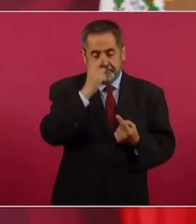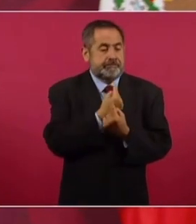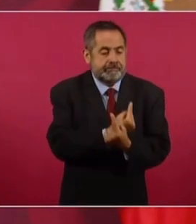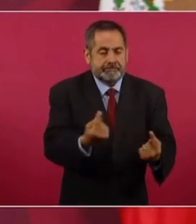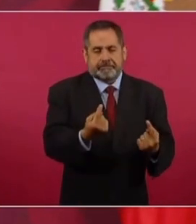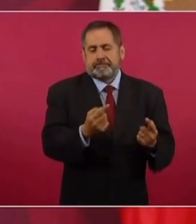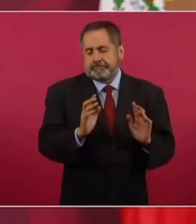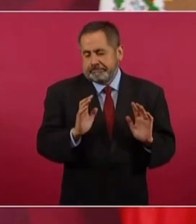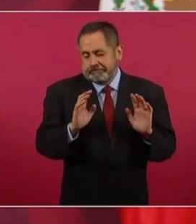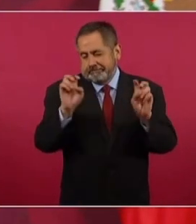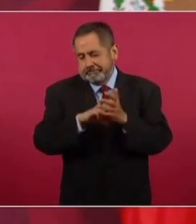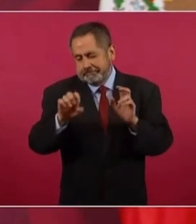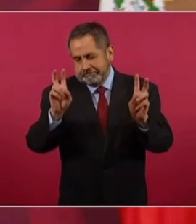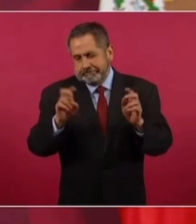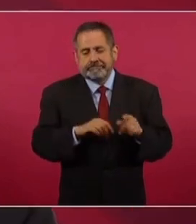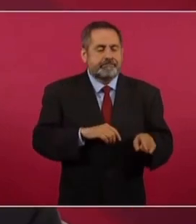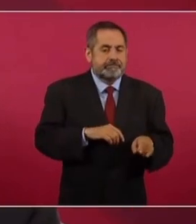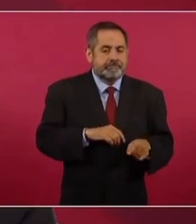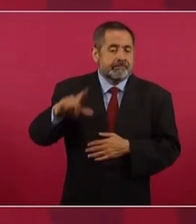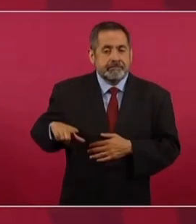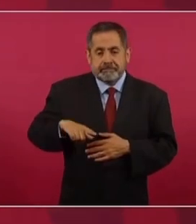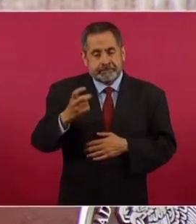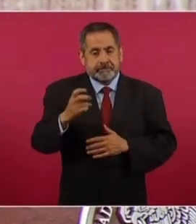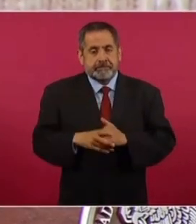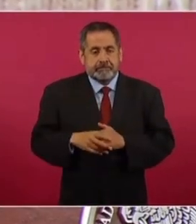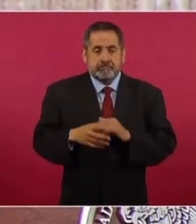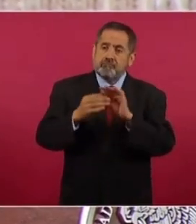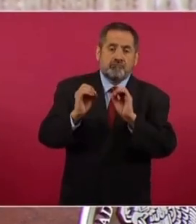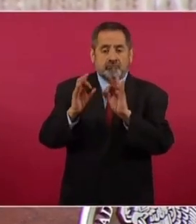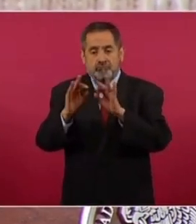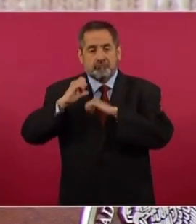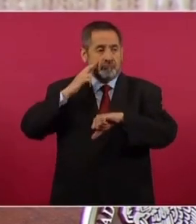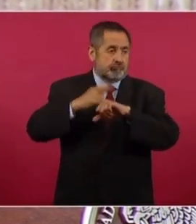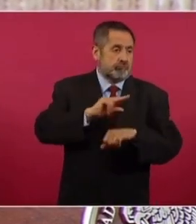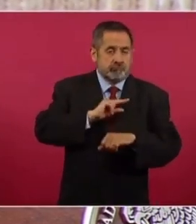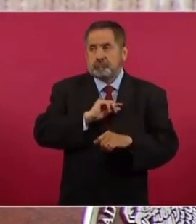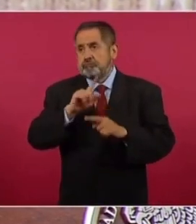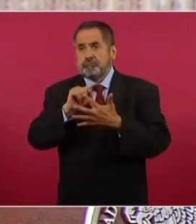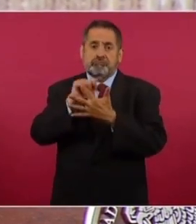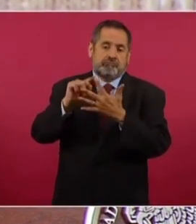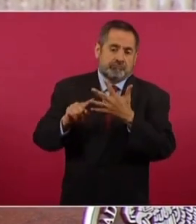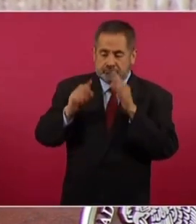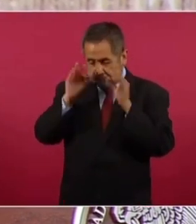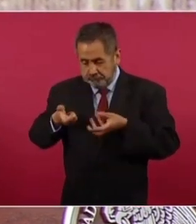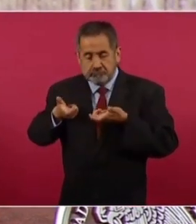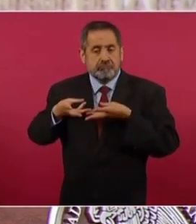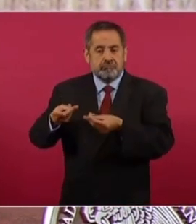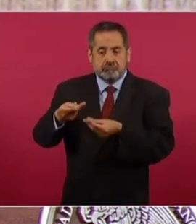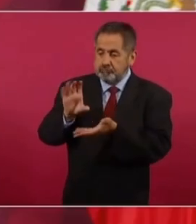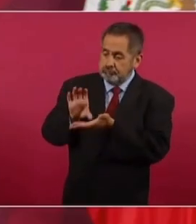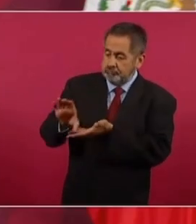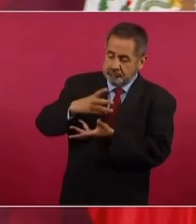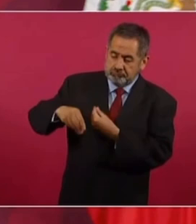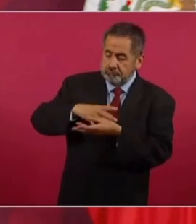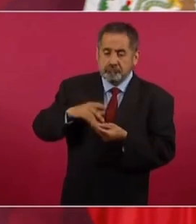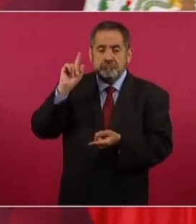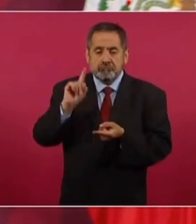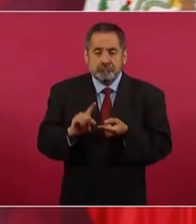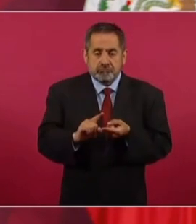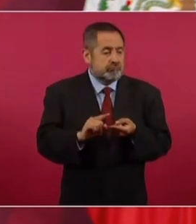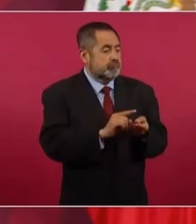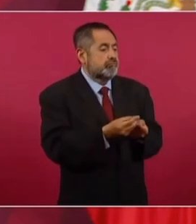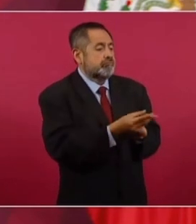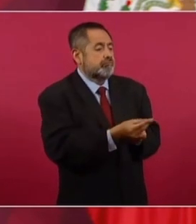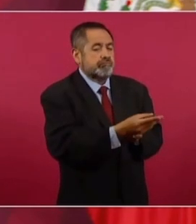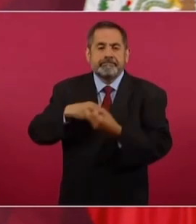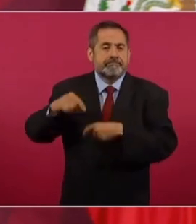niños huérfanos por feminicidio. Puro aparato. El gobierno estaba ensimismado. El presupuesto era consumido